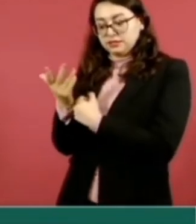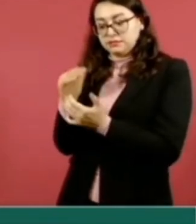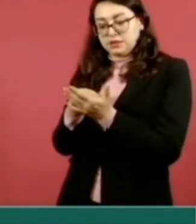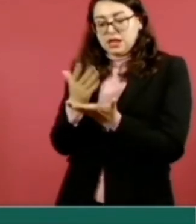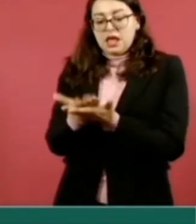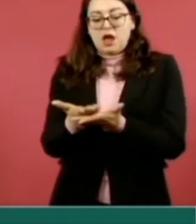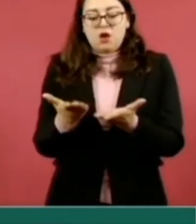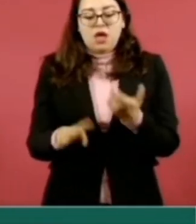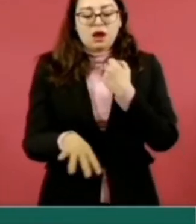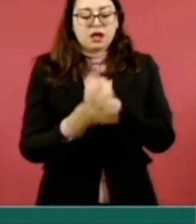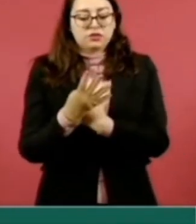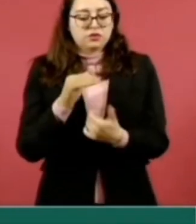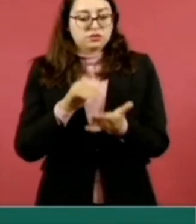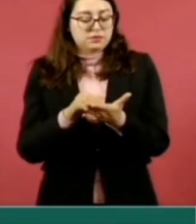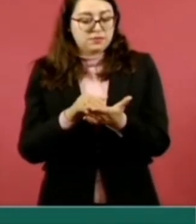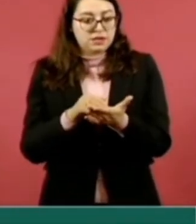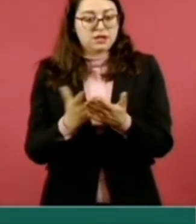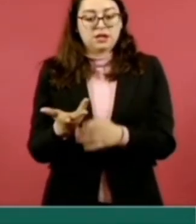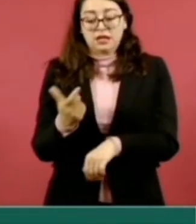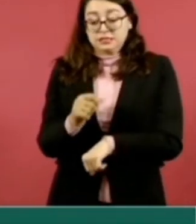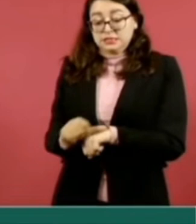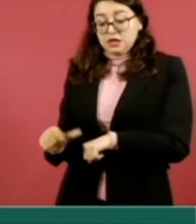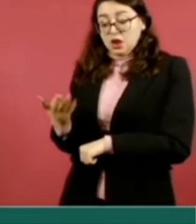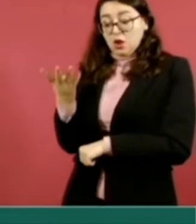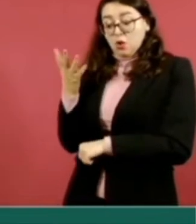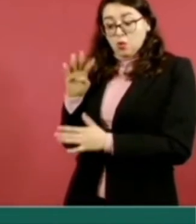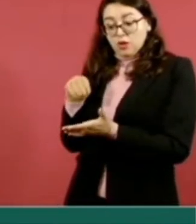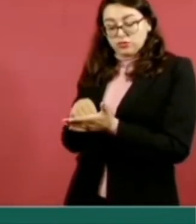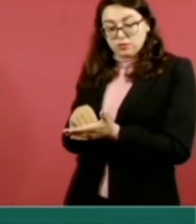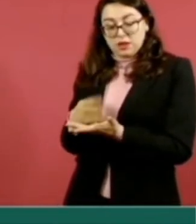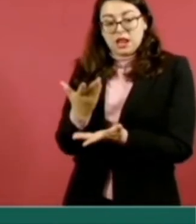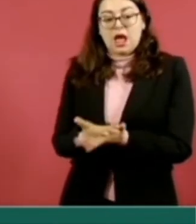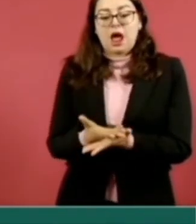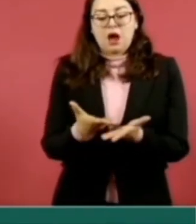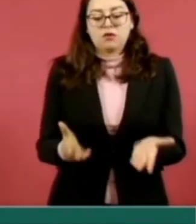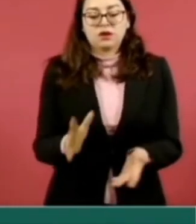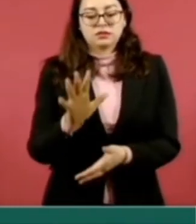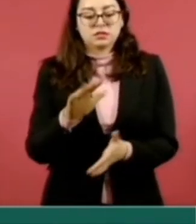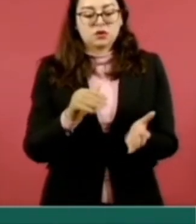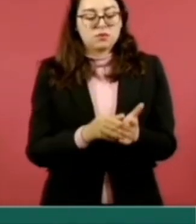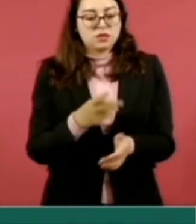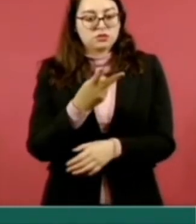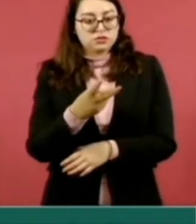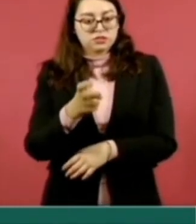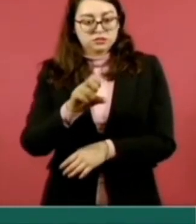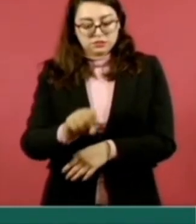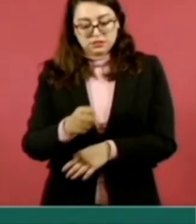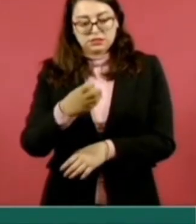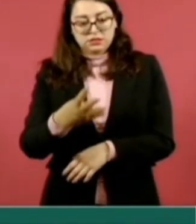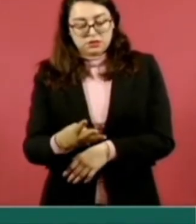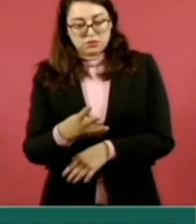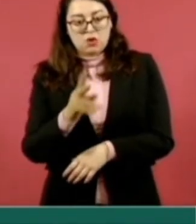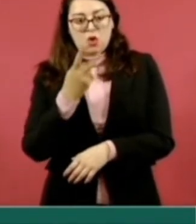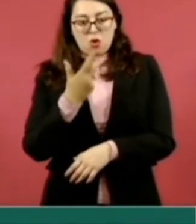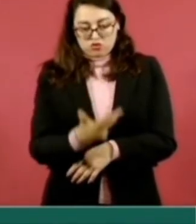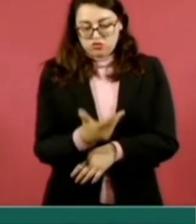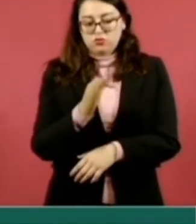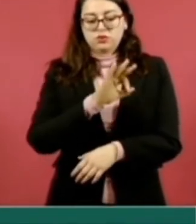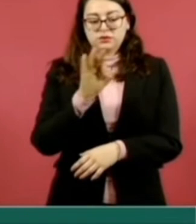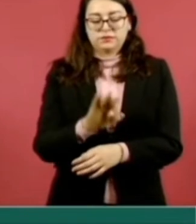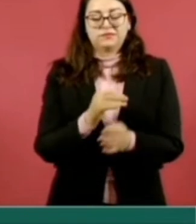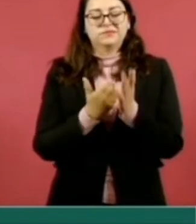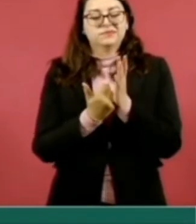14 mil. Y las cirugías de 4 mil 874 a 5 mil 264 cirugías, un 8 por ciento más